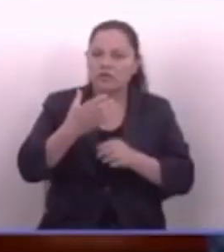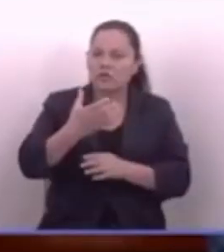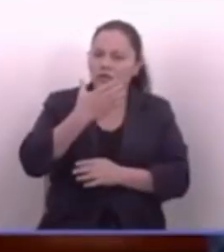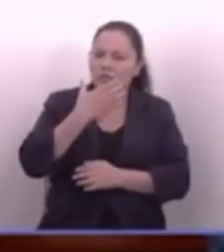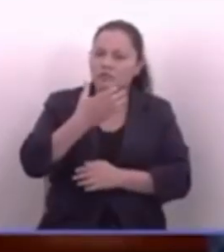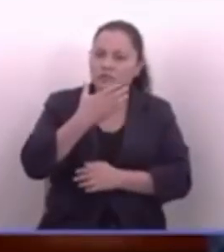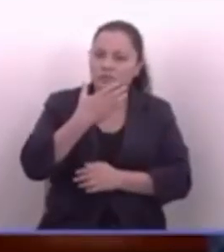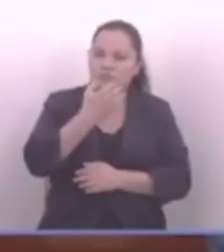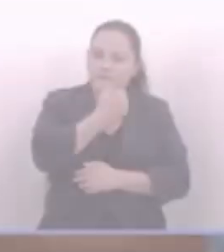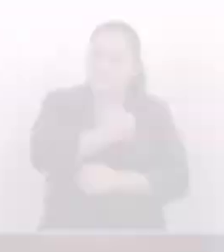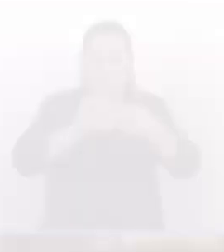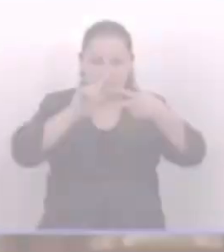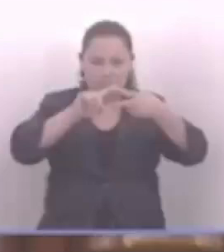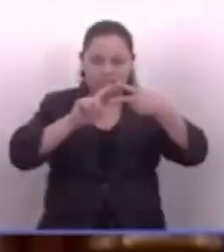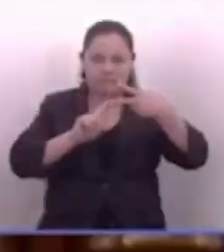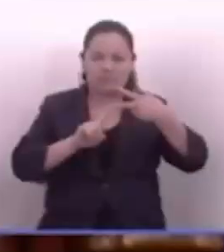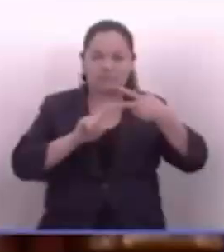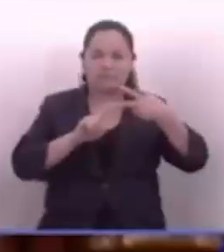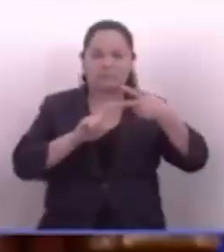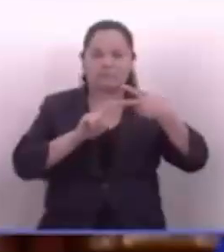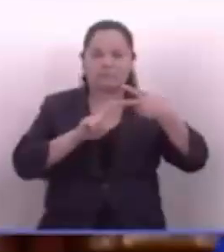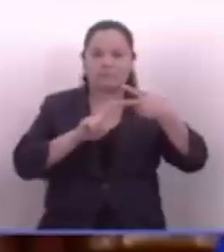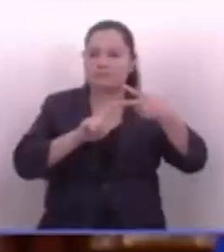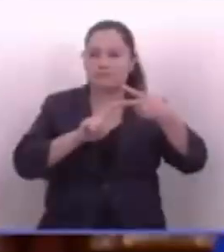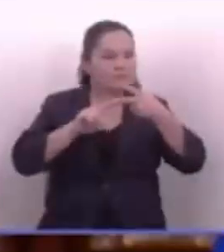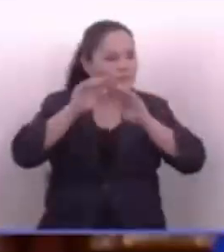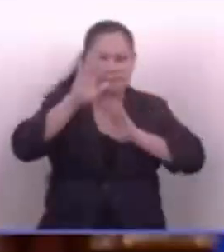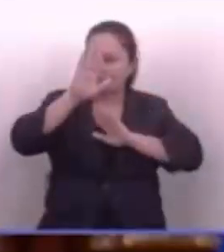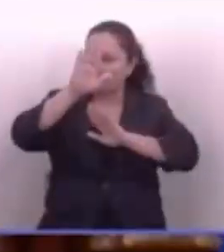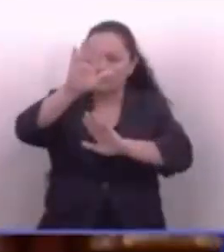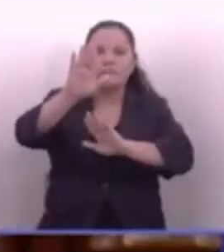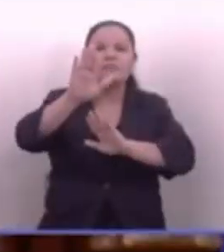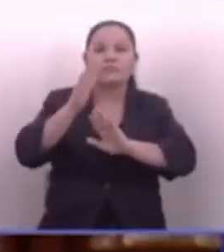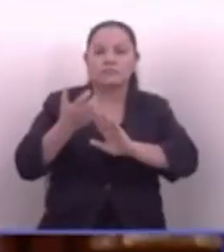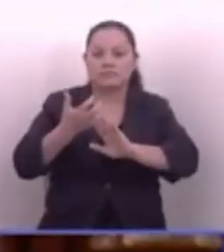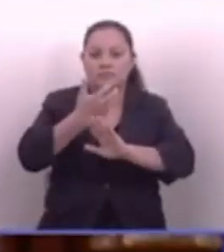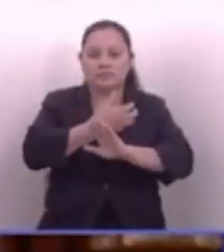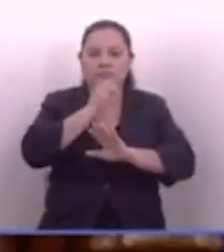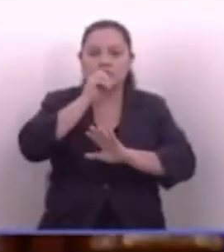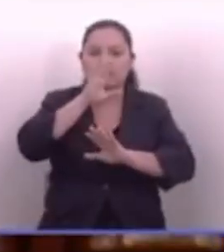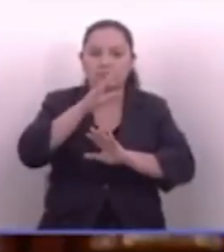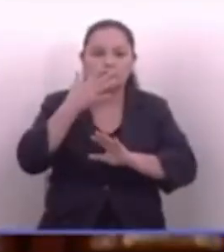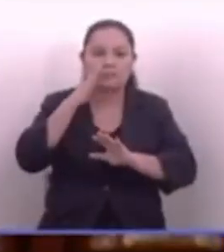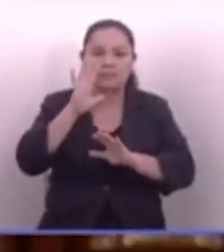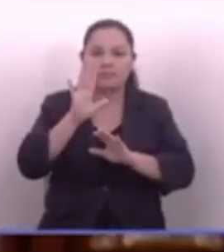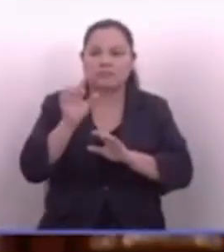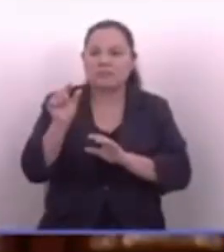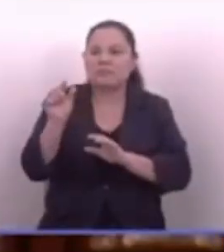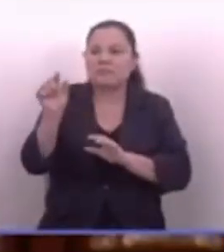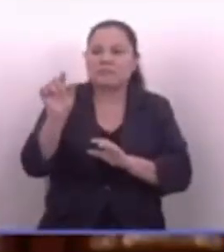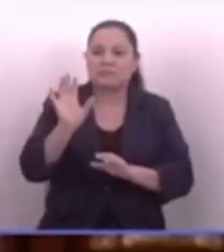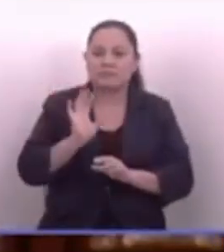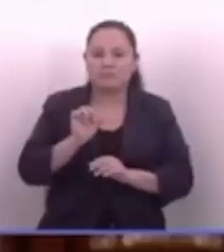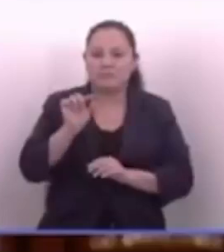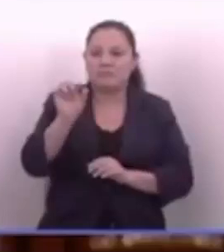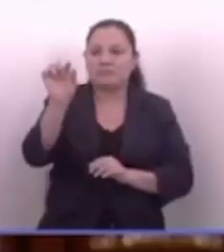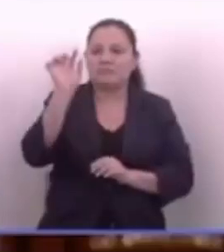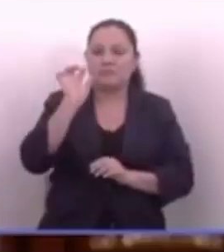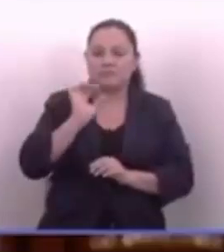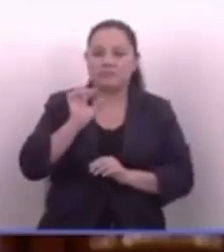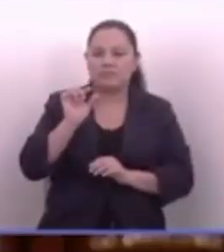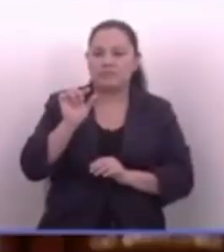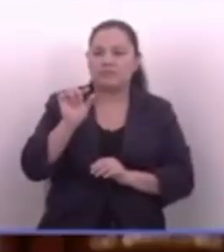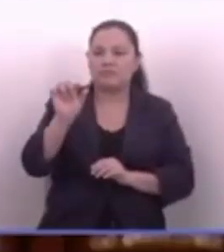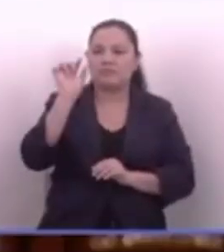gran sacrificio, y la escuché. Y es una falta de respeto también cuando nosotros se refieren como chiquitinadas. La chiquitinada.